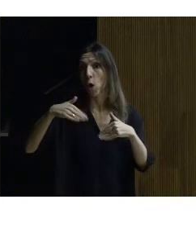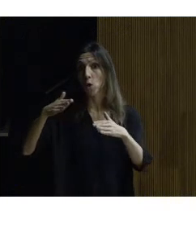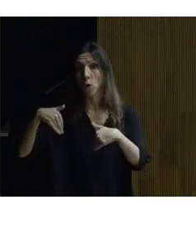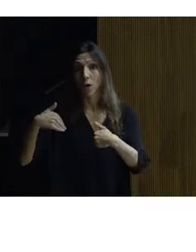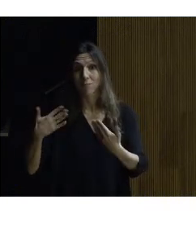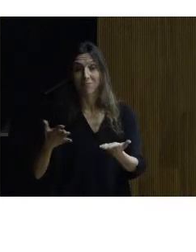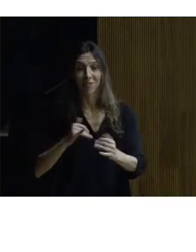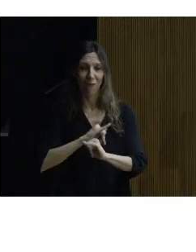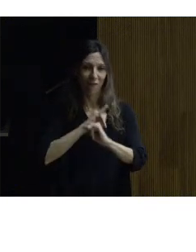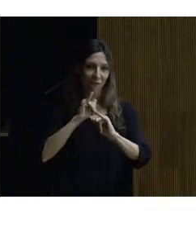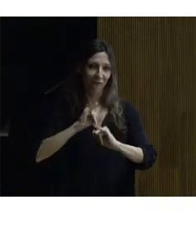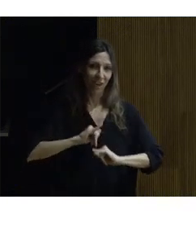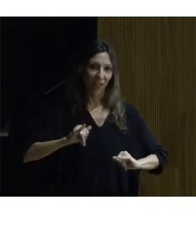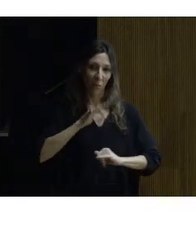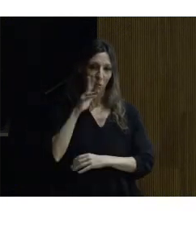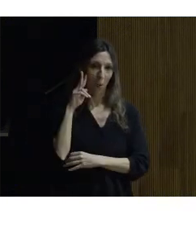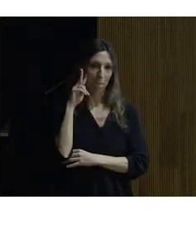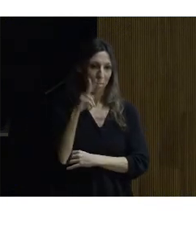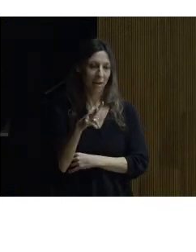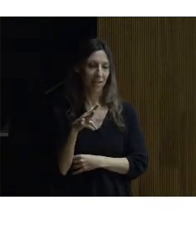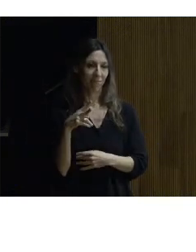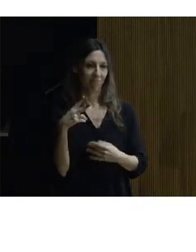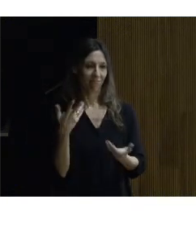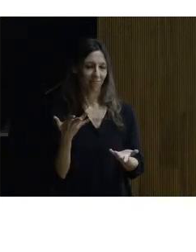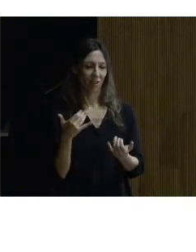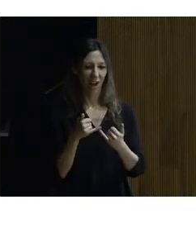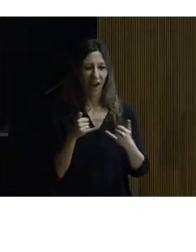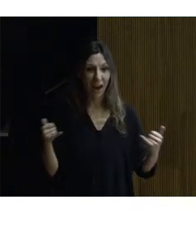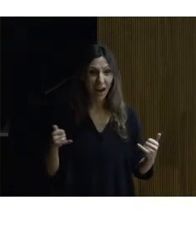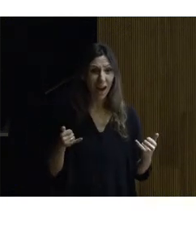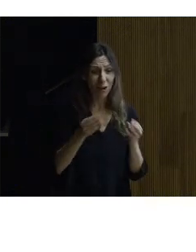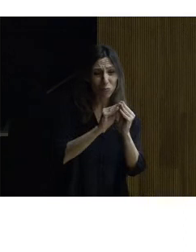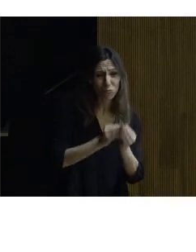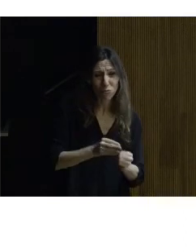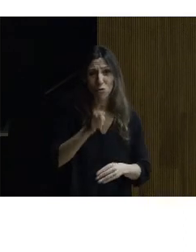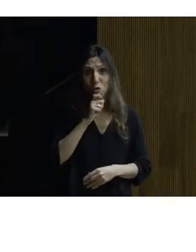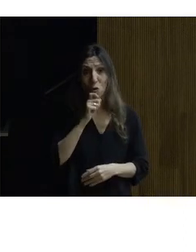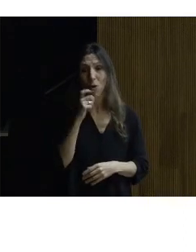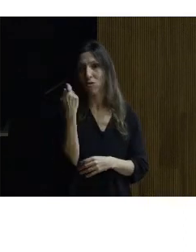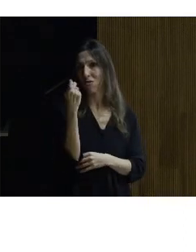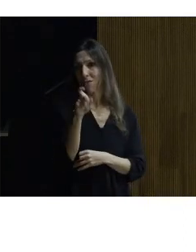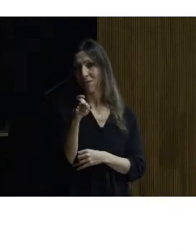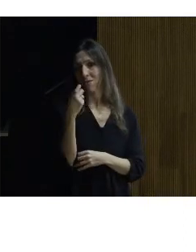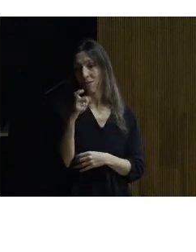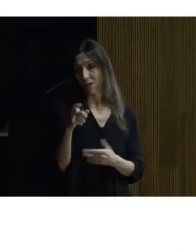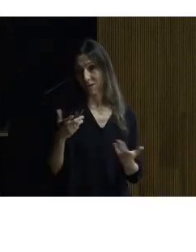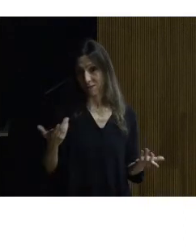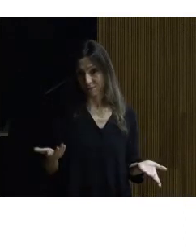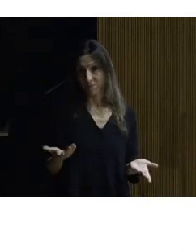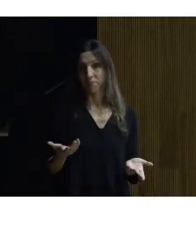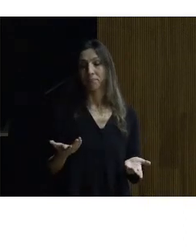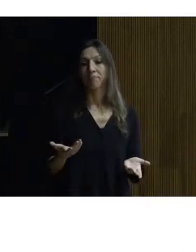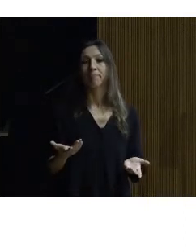cuando llegamos allí y no tienes que ver de qué manera puedes colocar el cable que pudiera ser necesario si no tuviéramos esta circunstancia a